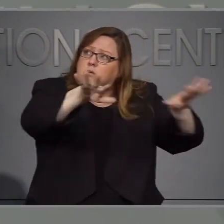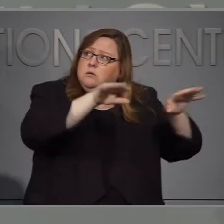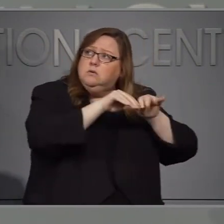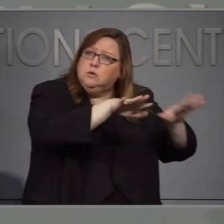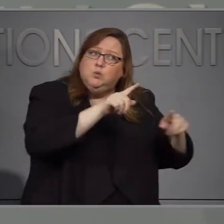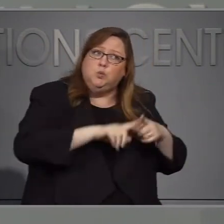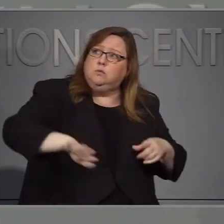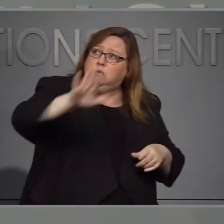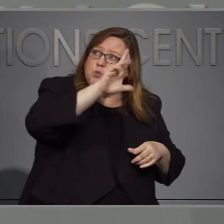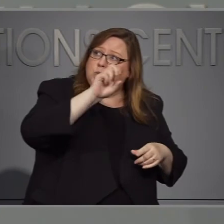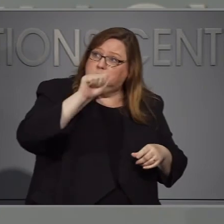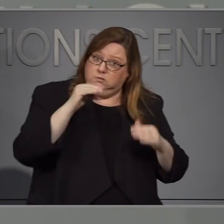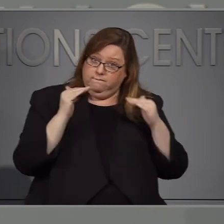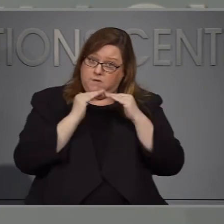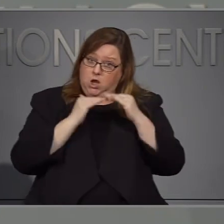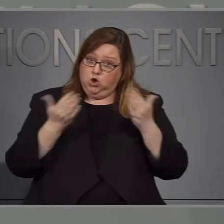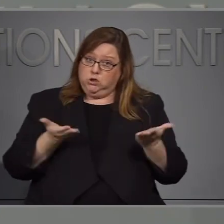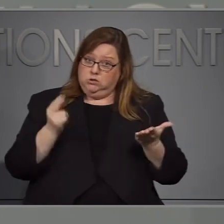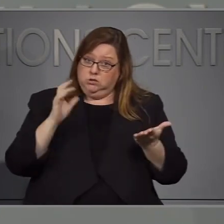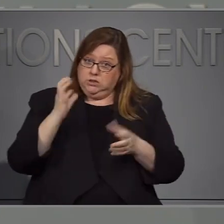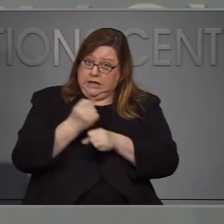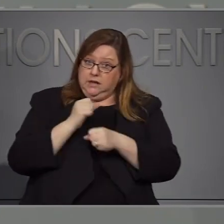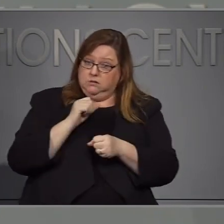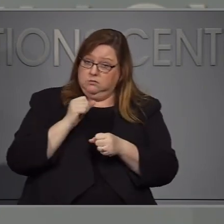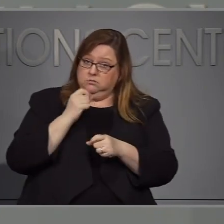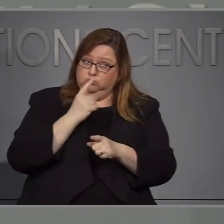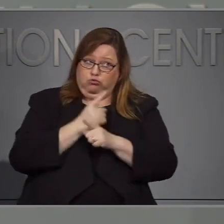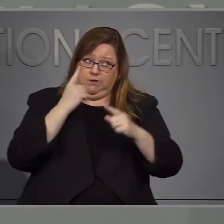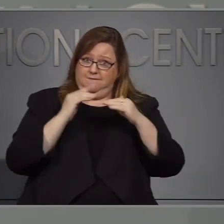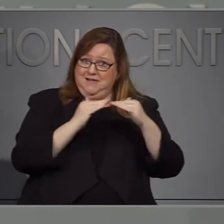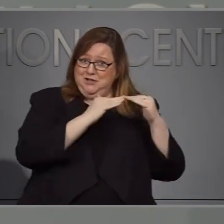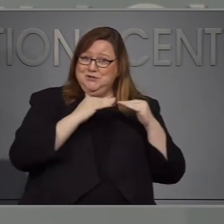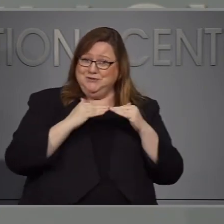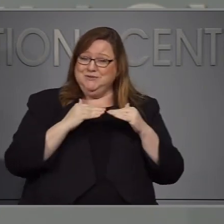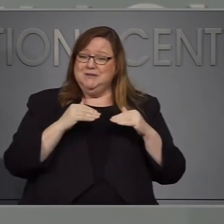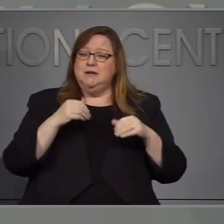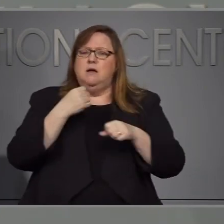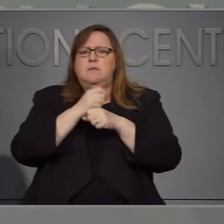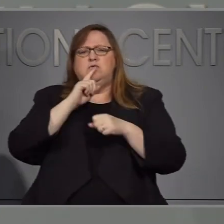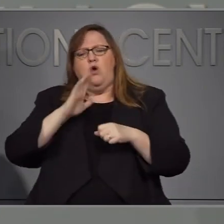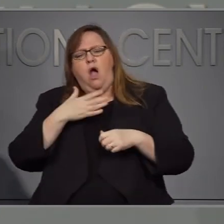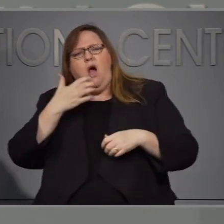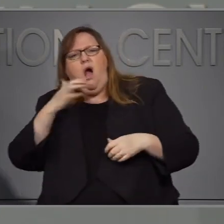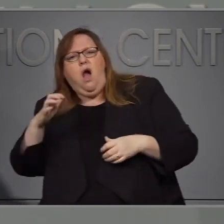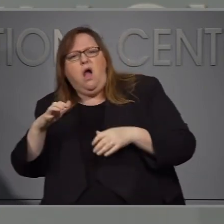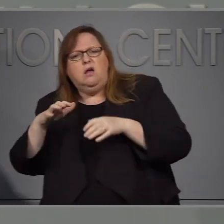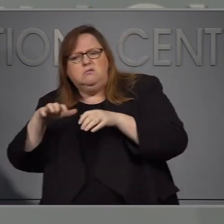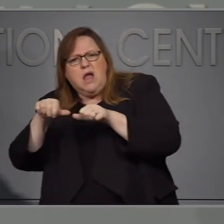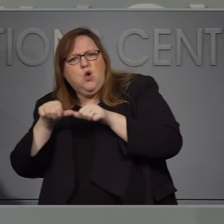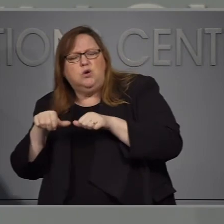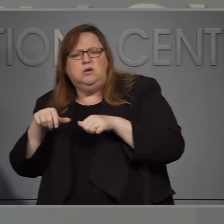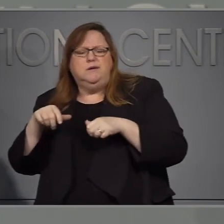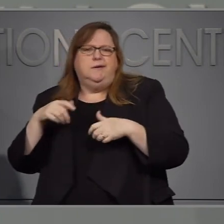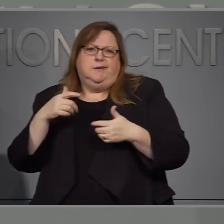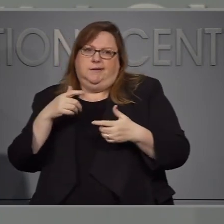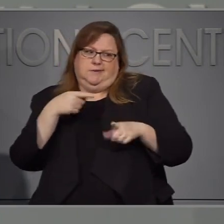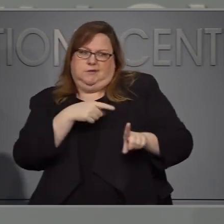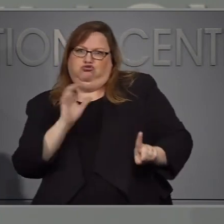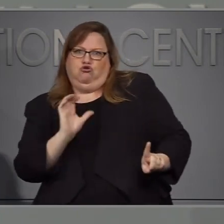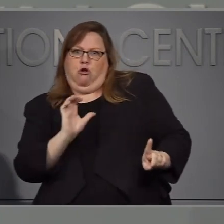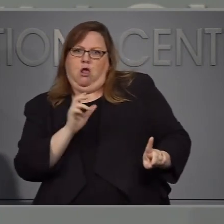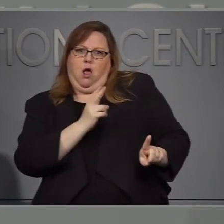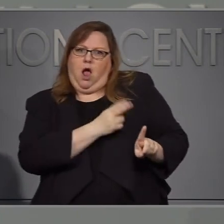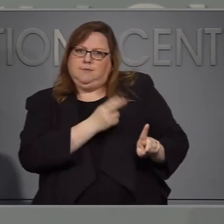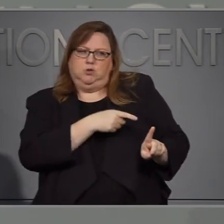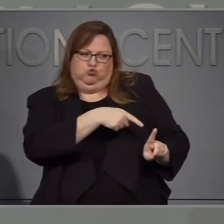para cerciorarnos que Carolina del Norte reciba los insumos que necesita, sobre todo los sitios donde hay brotes como el área de los